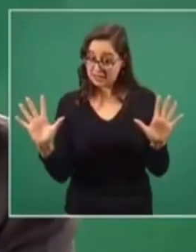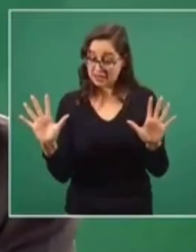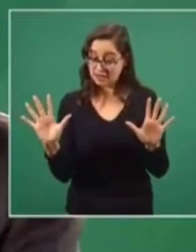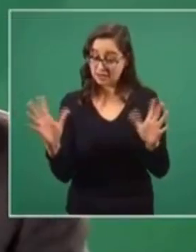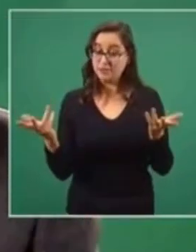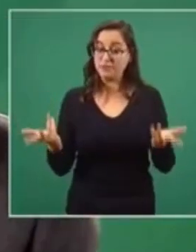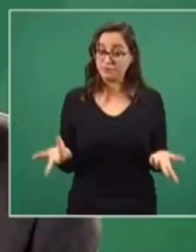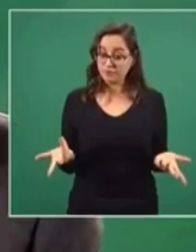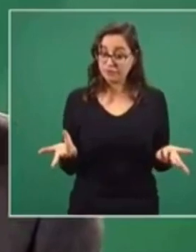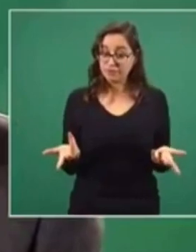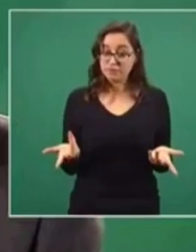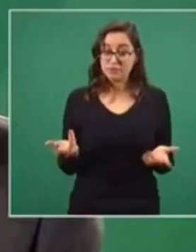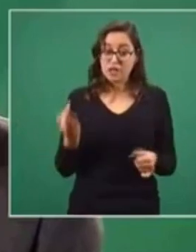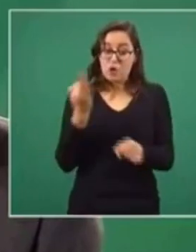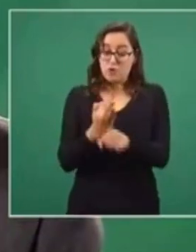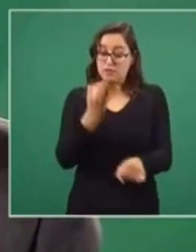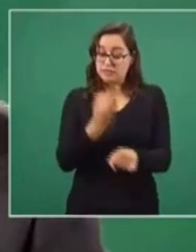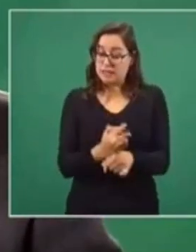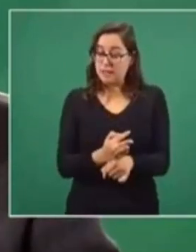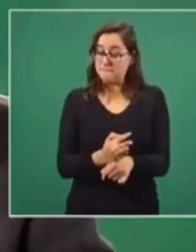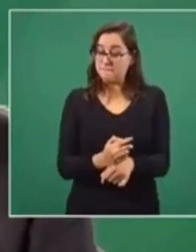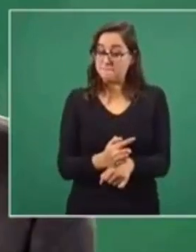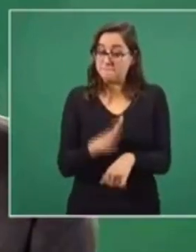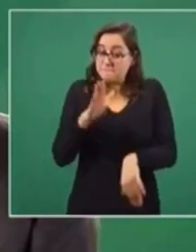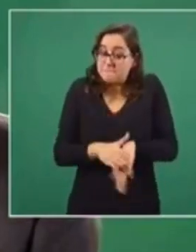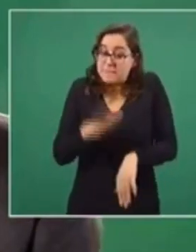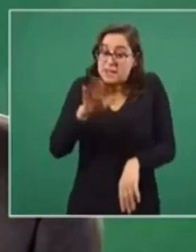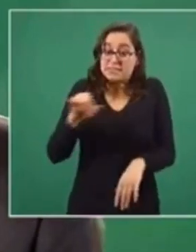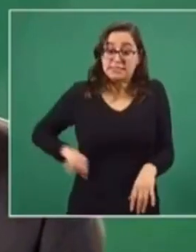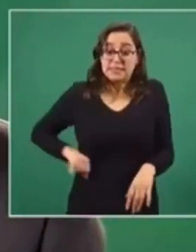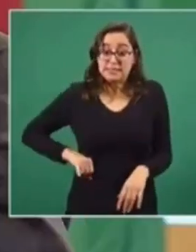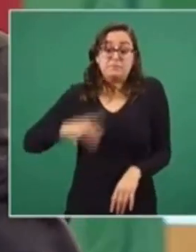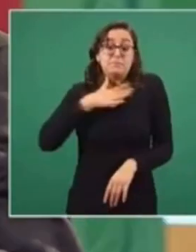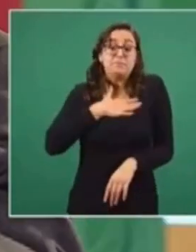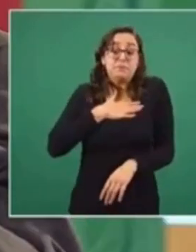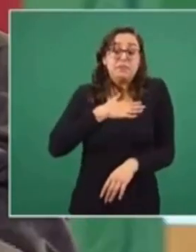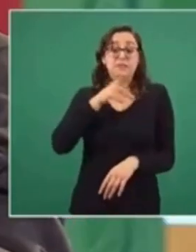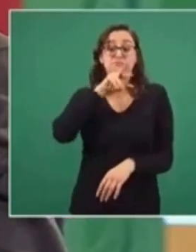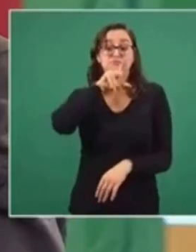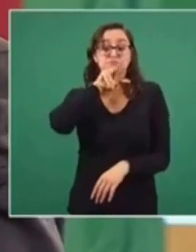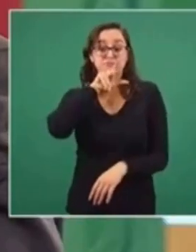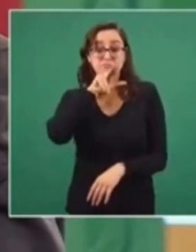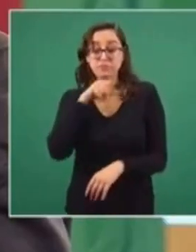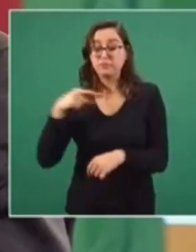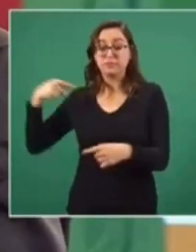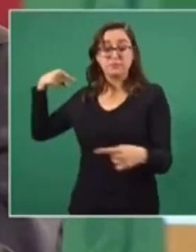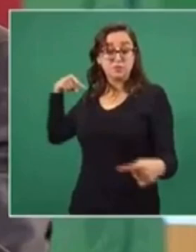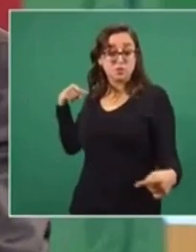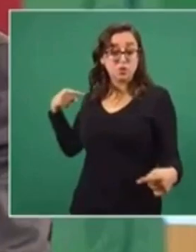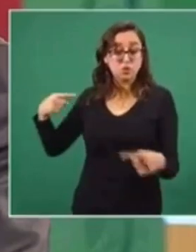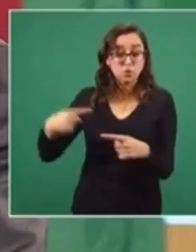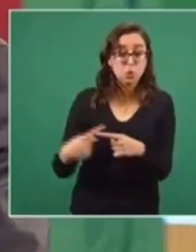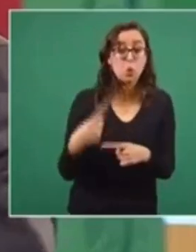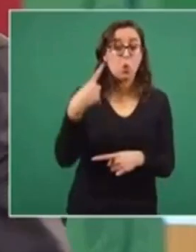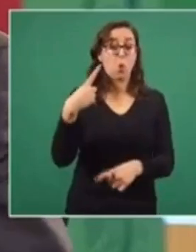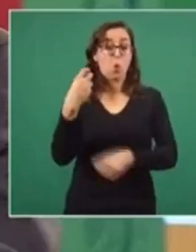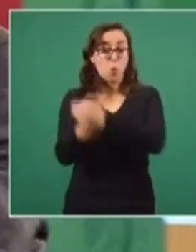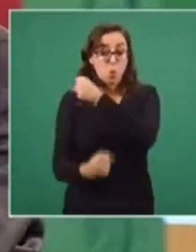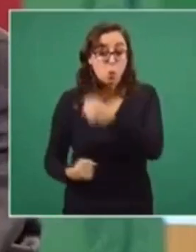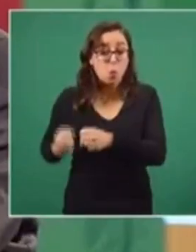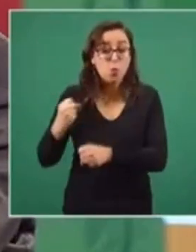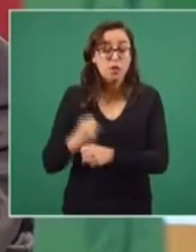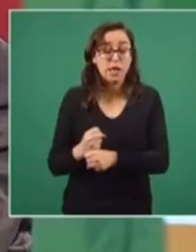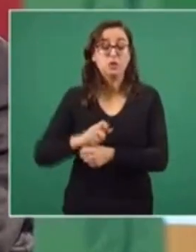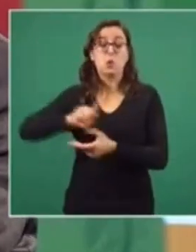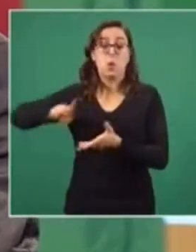interés público lo que preocupa, o por lo menos a mí me preocupa, es que a lo largo de un año que hemos estado hablando de